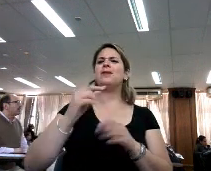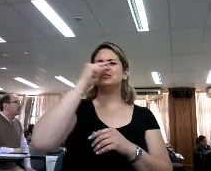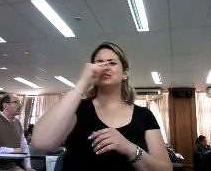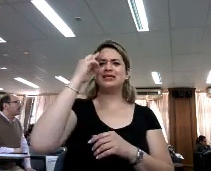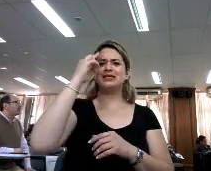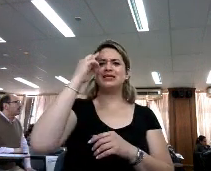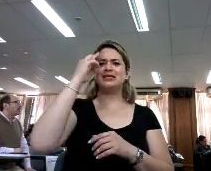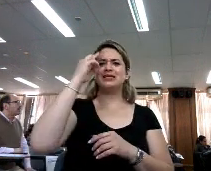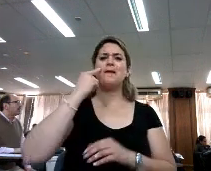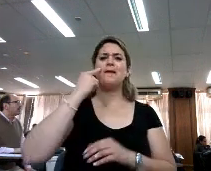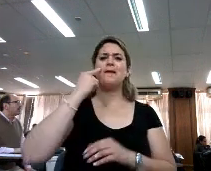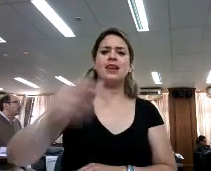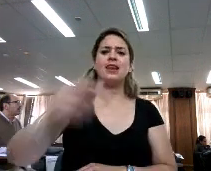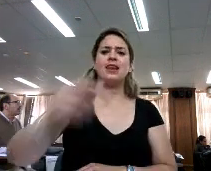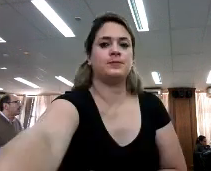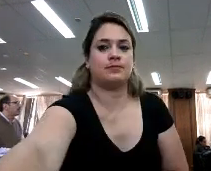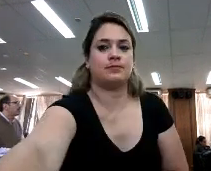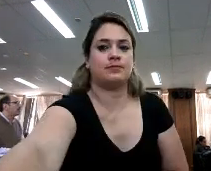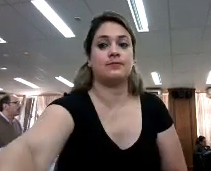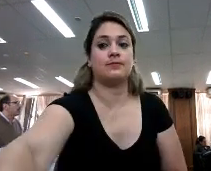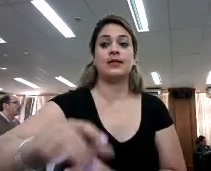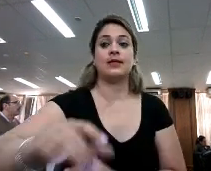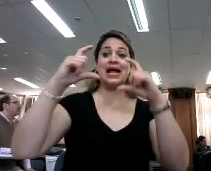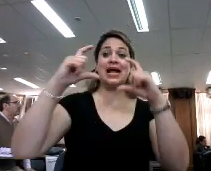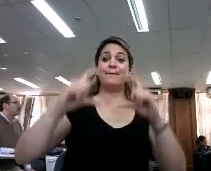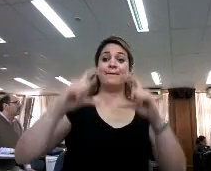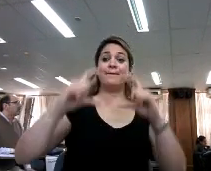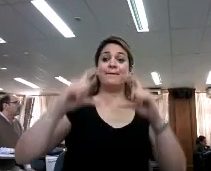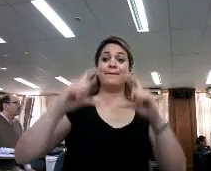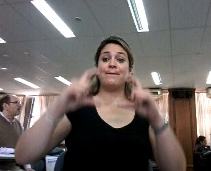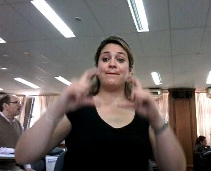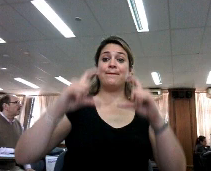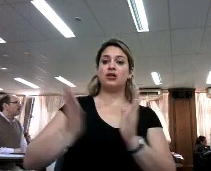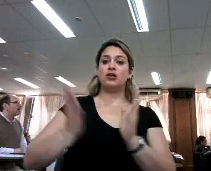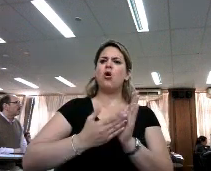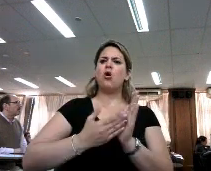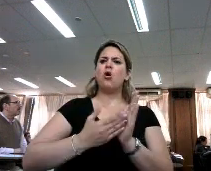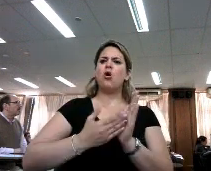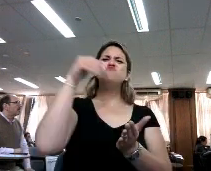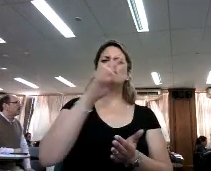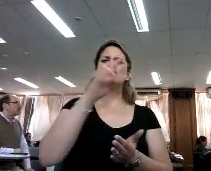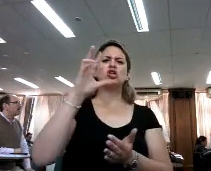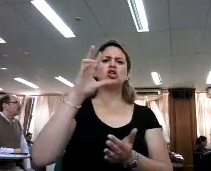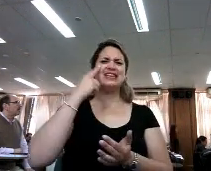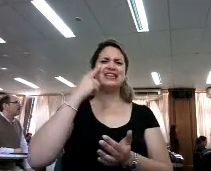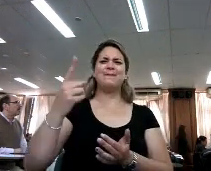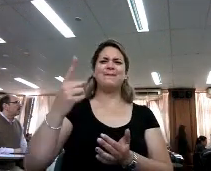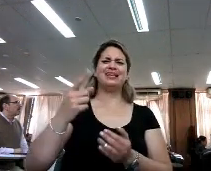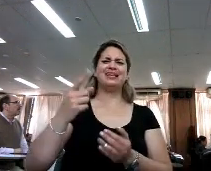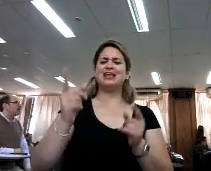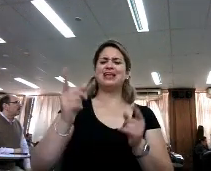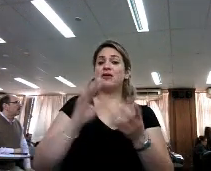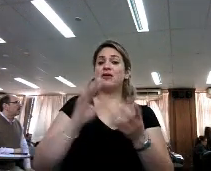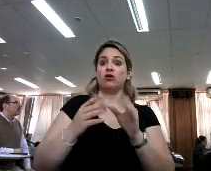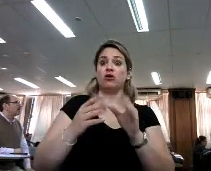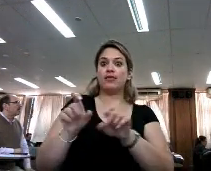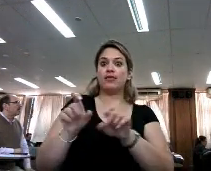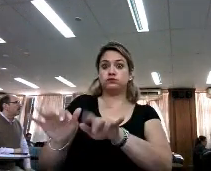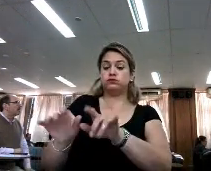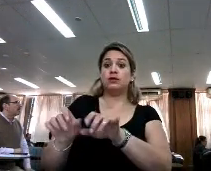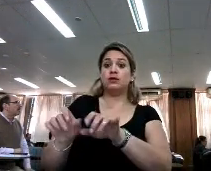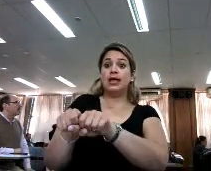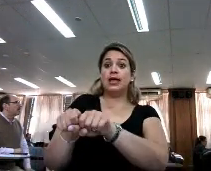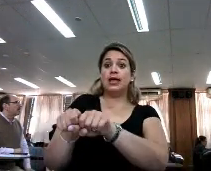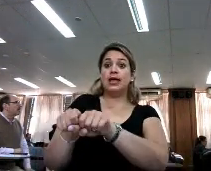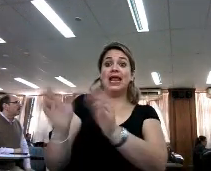capítulos de libros. Y más de 1.230.000 artículos de revistas. Entonces veamos la diferencia en la cantidad de